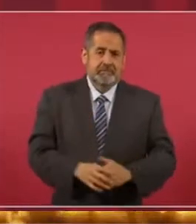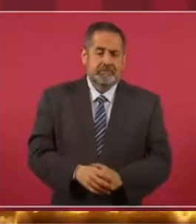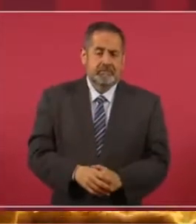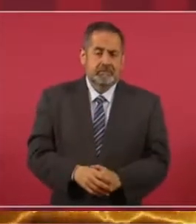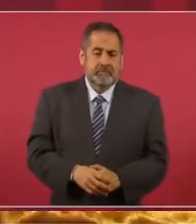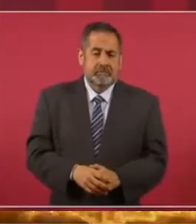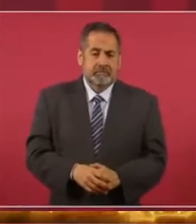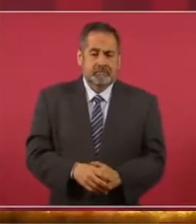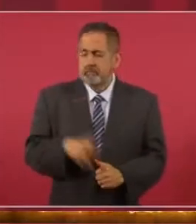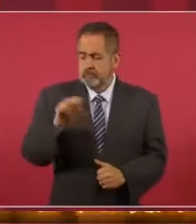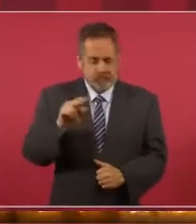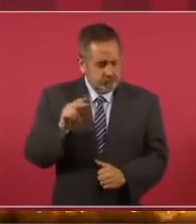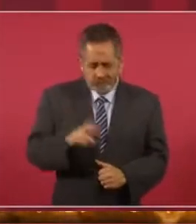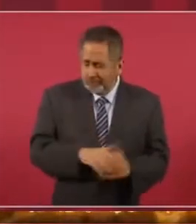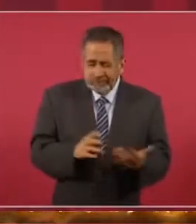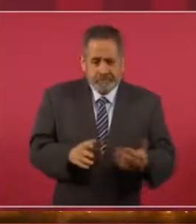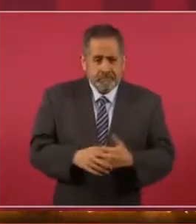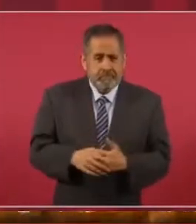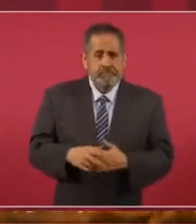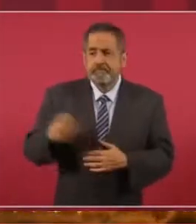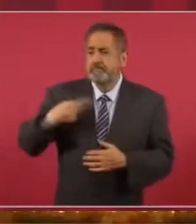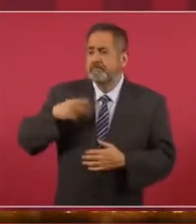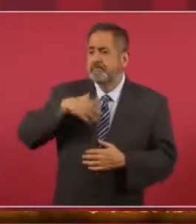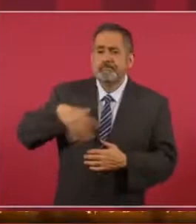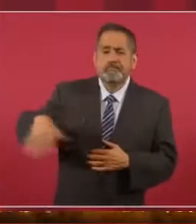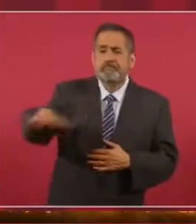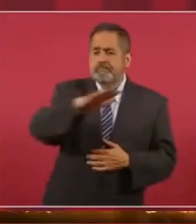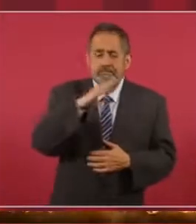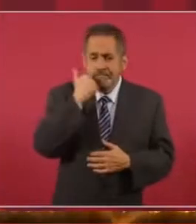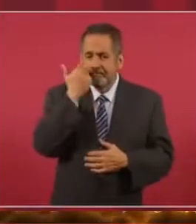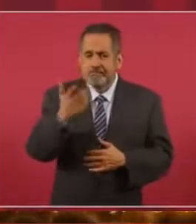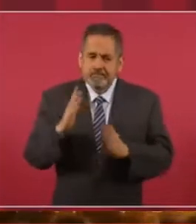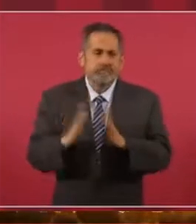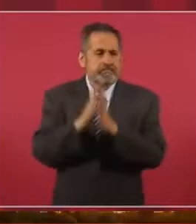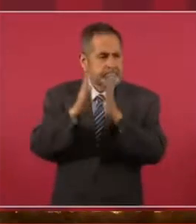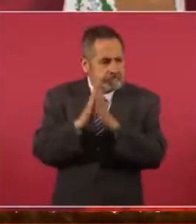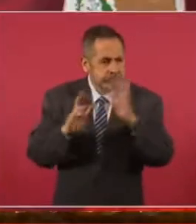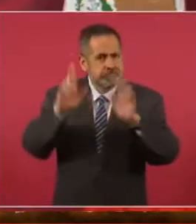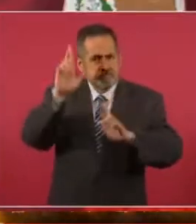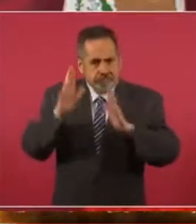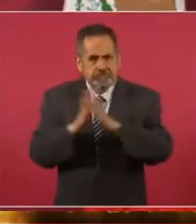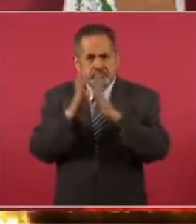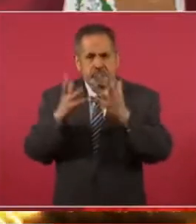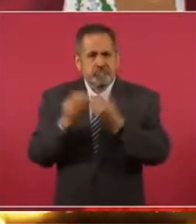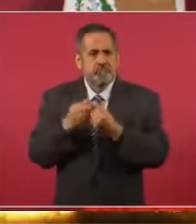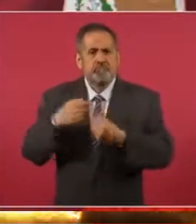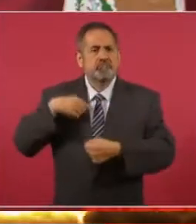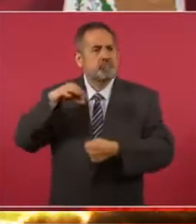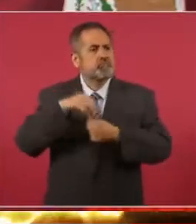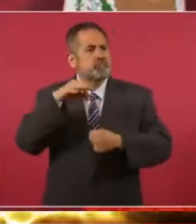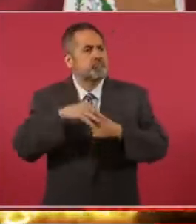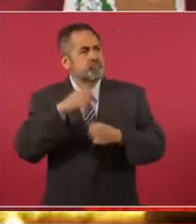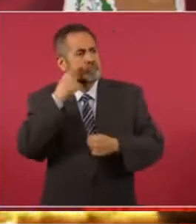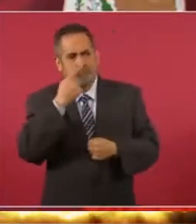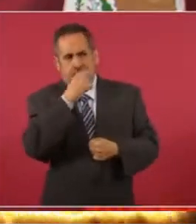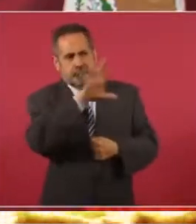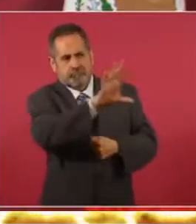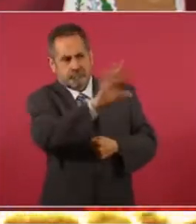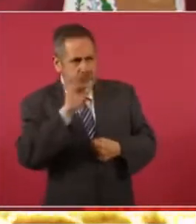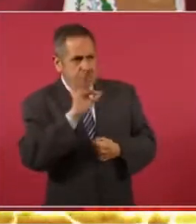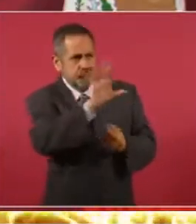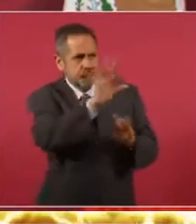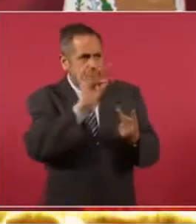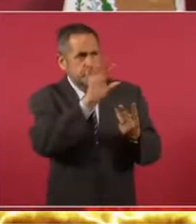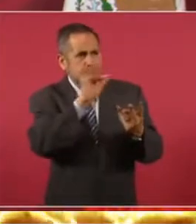No, la gente quiere participar para elegir a los